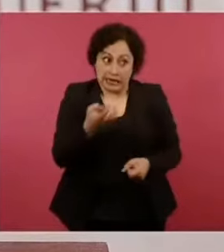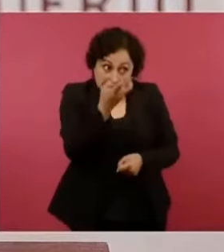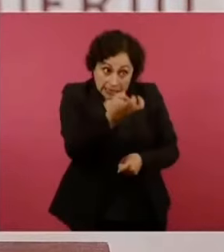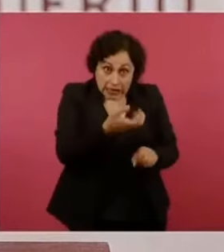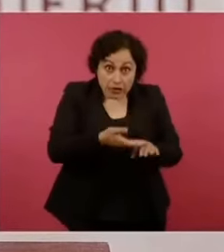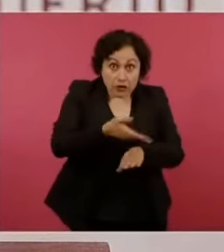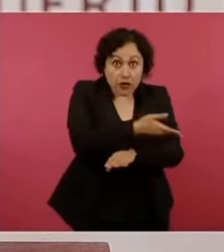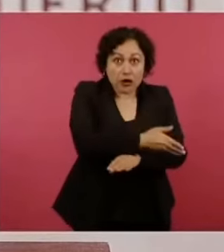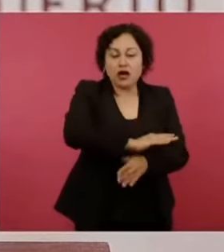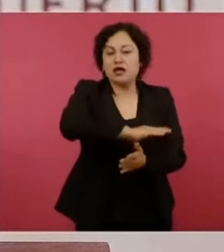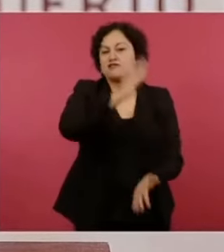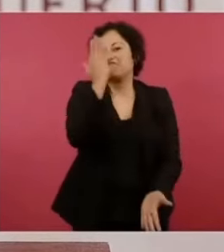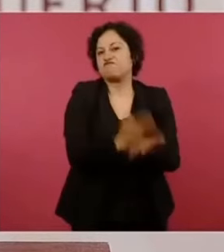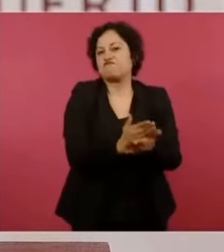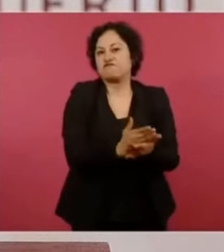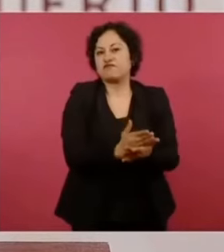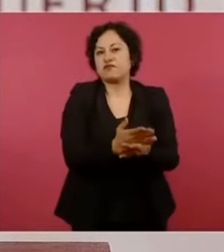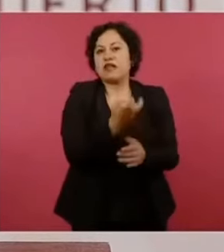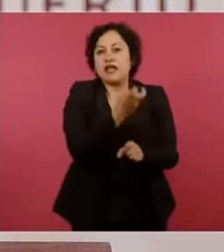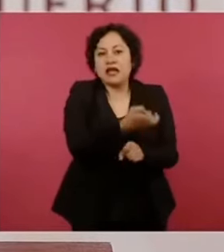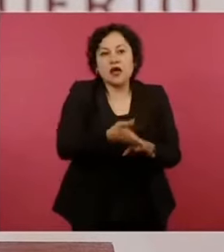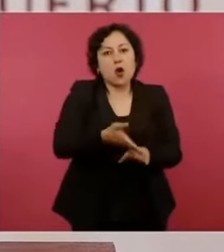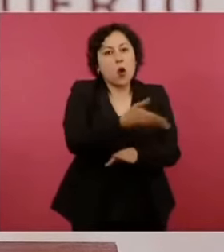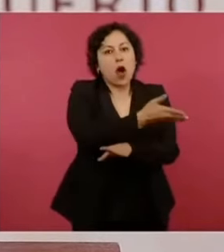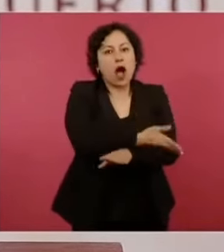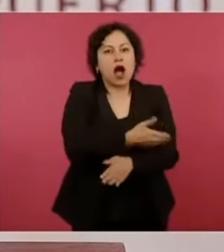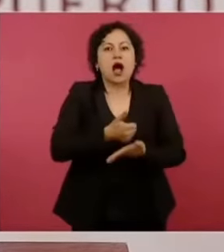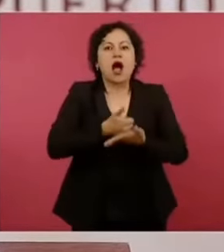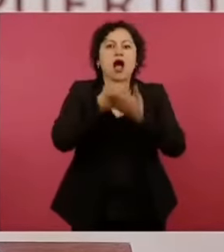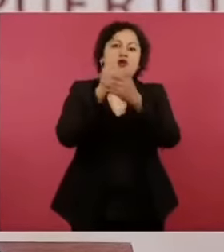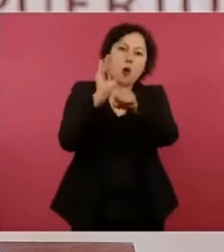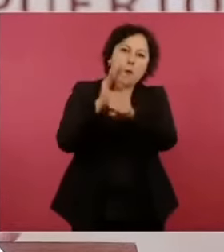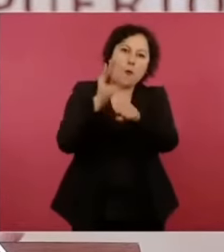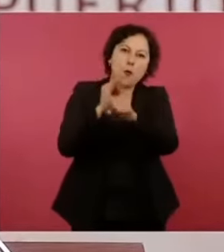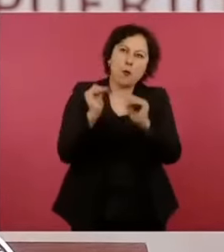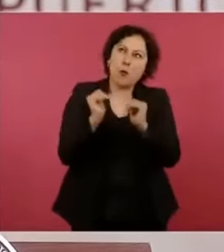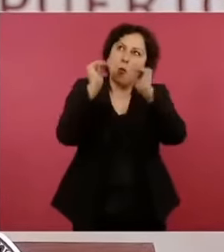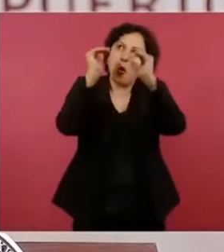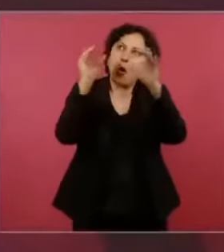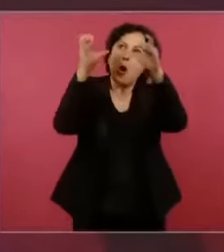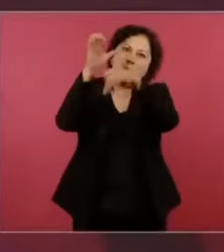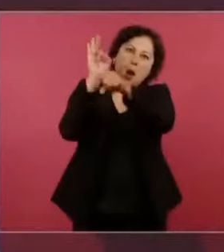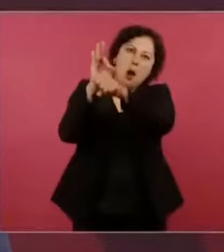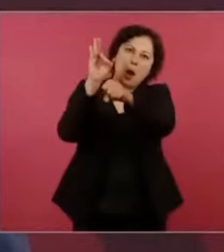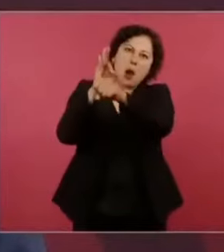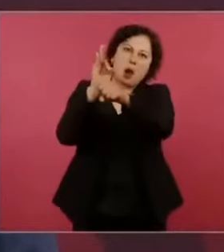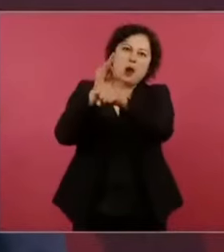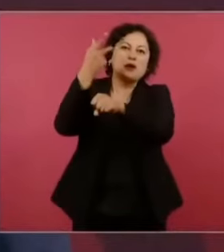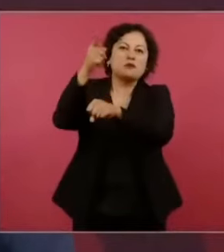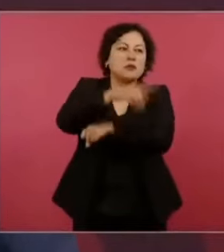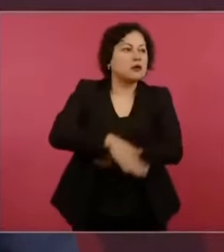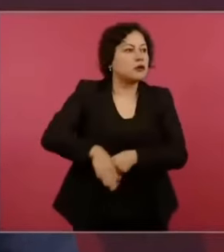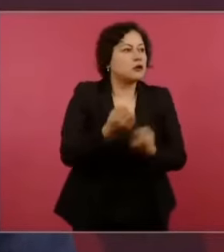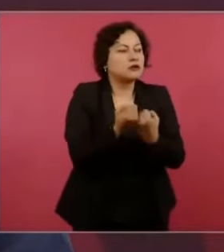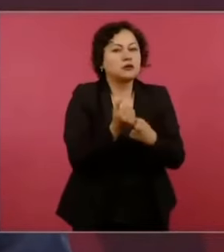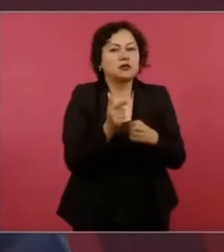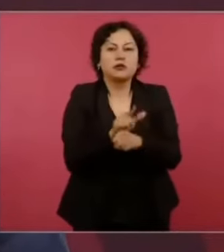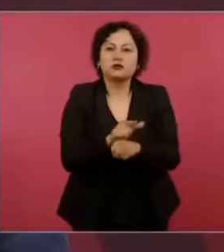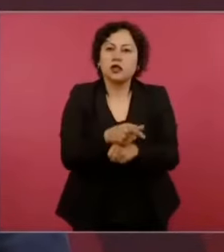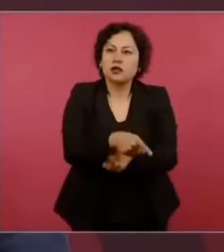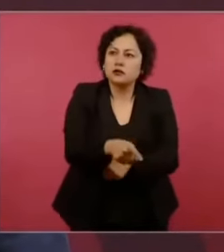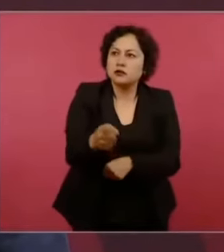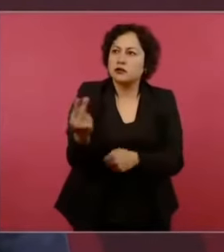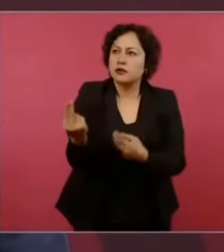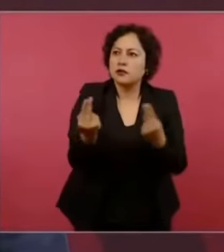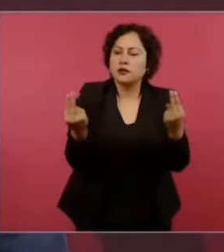sistema de salud, donde se ponderaba más a los de arriba, como dice usted bien, que a una base social que necesitaba hoy más que